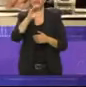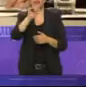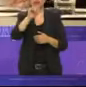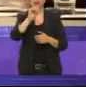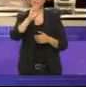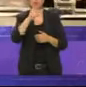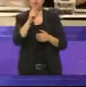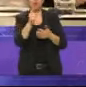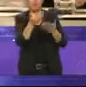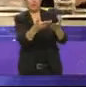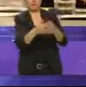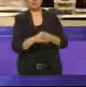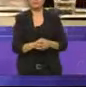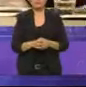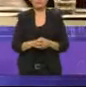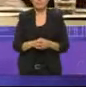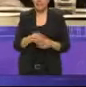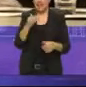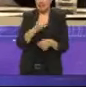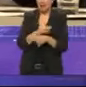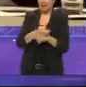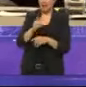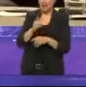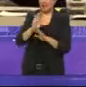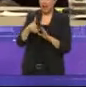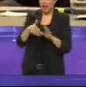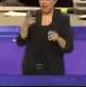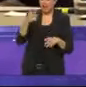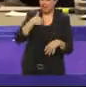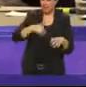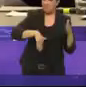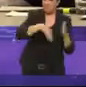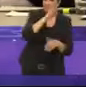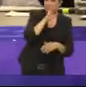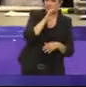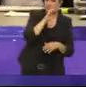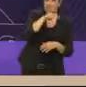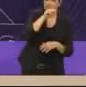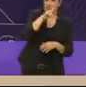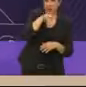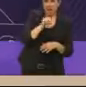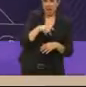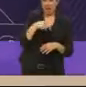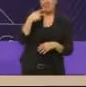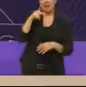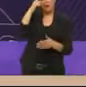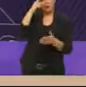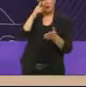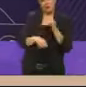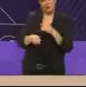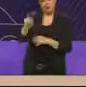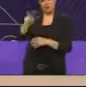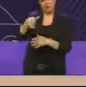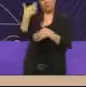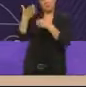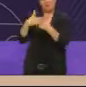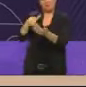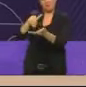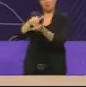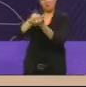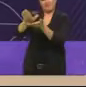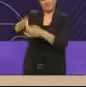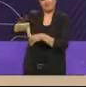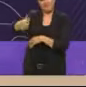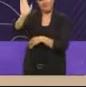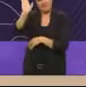y hablan de que ya se van pero creo Santiago que los que se van son otros mira aquí